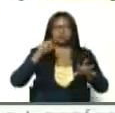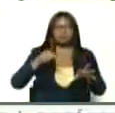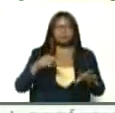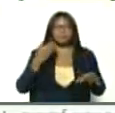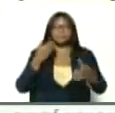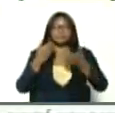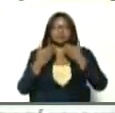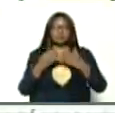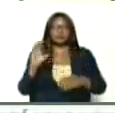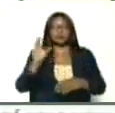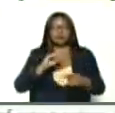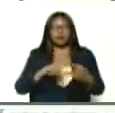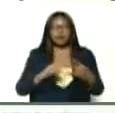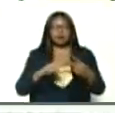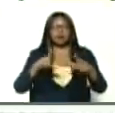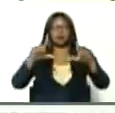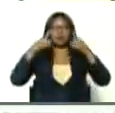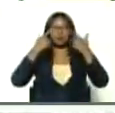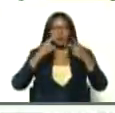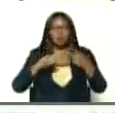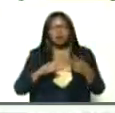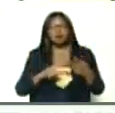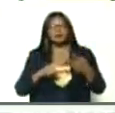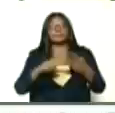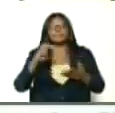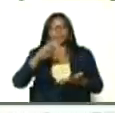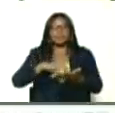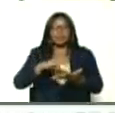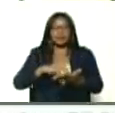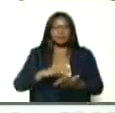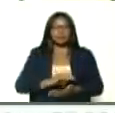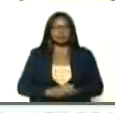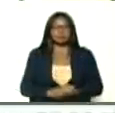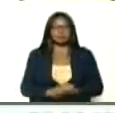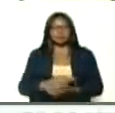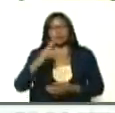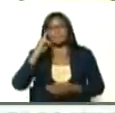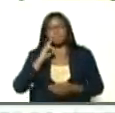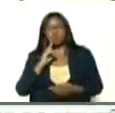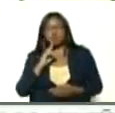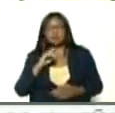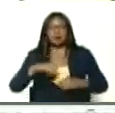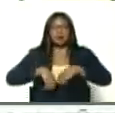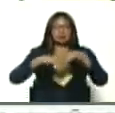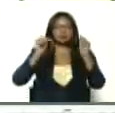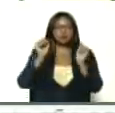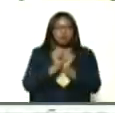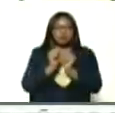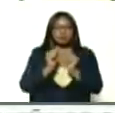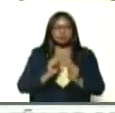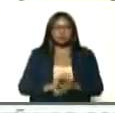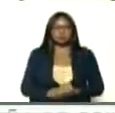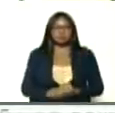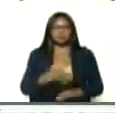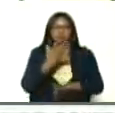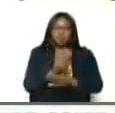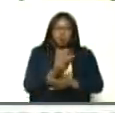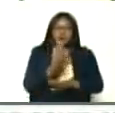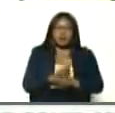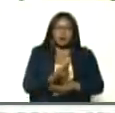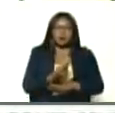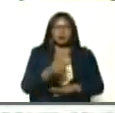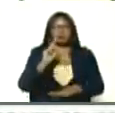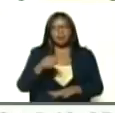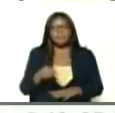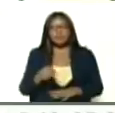sería, Caracas, La Guaira, Miranda, Bolívar, Anzuategui, Monagas, y